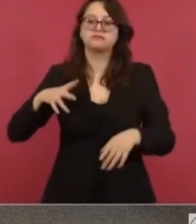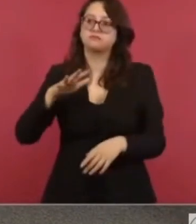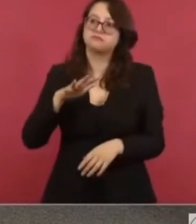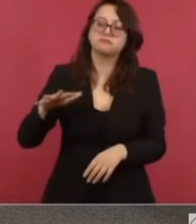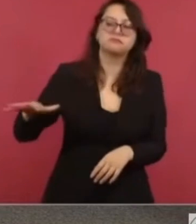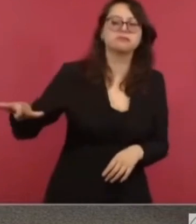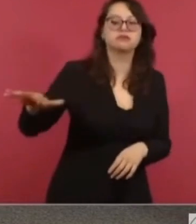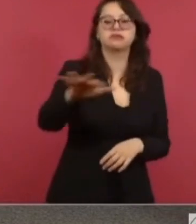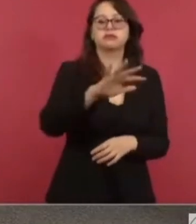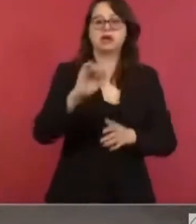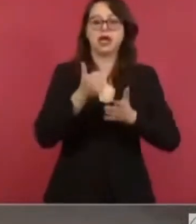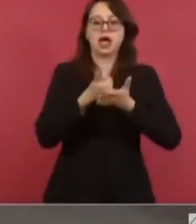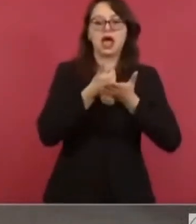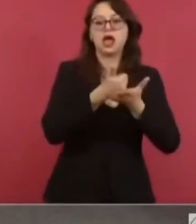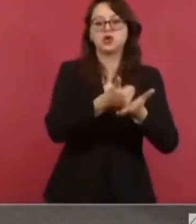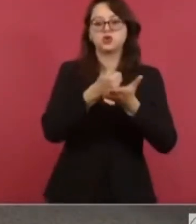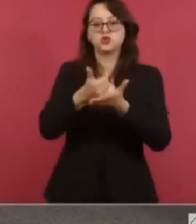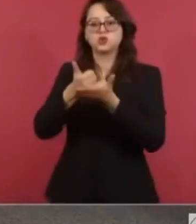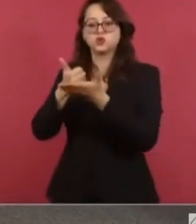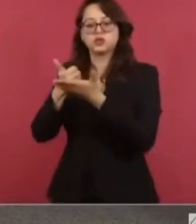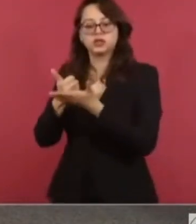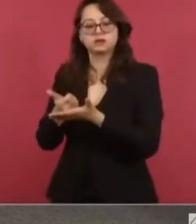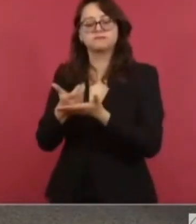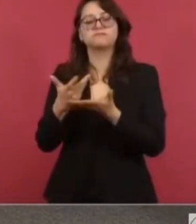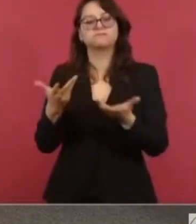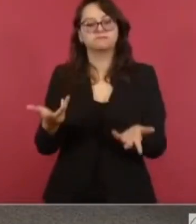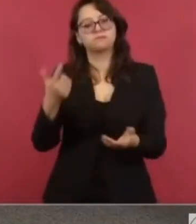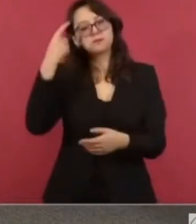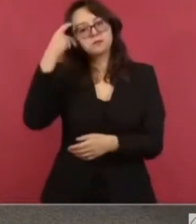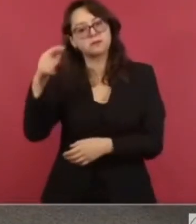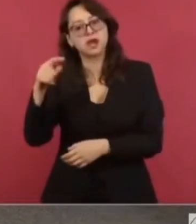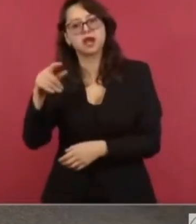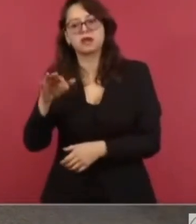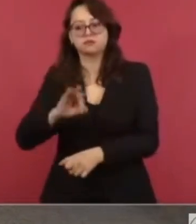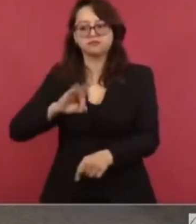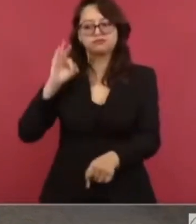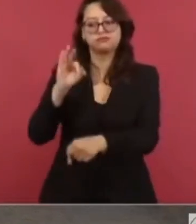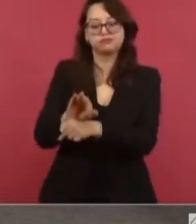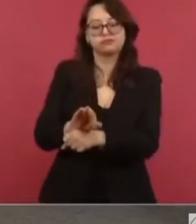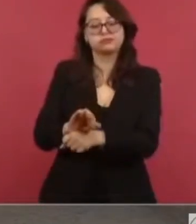para auxiliar a los damnificados.